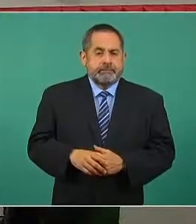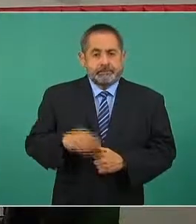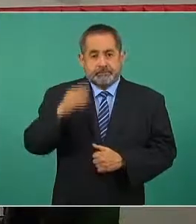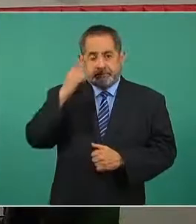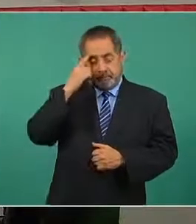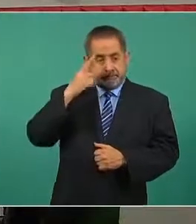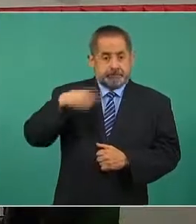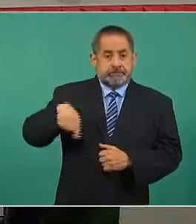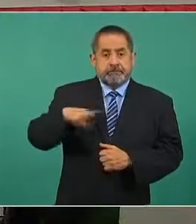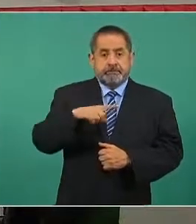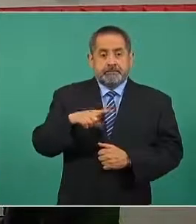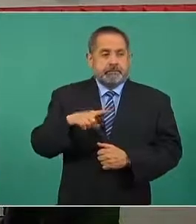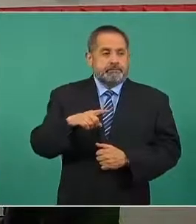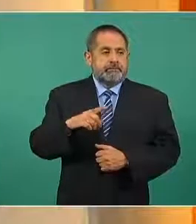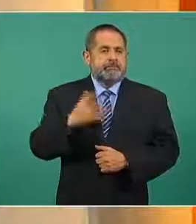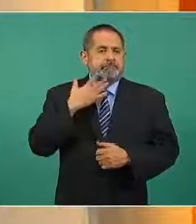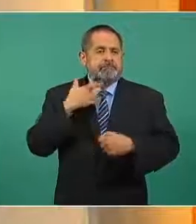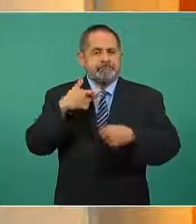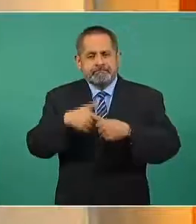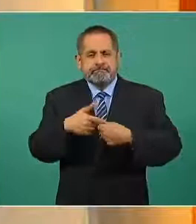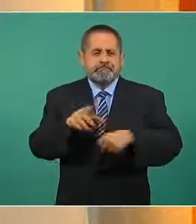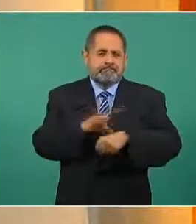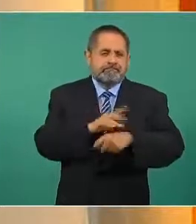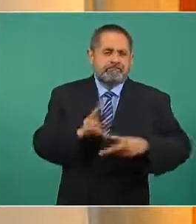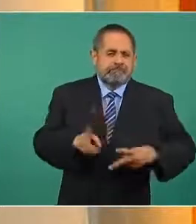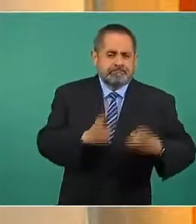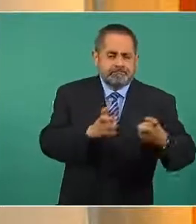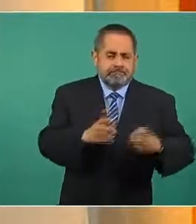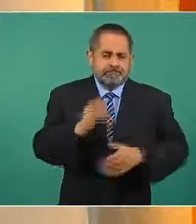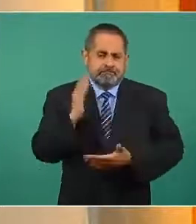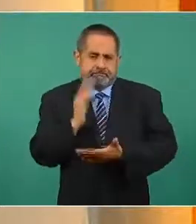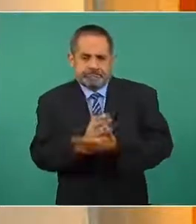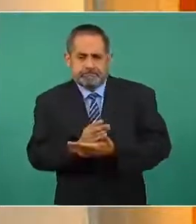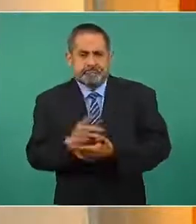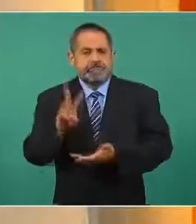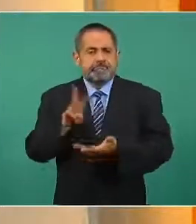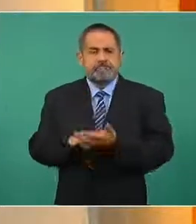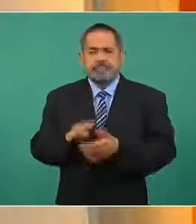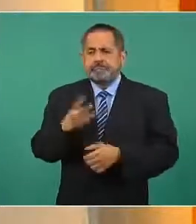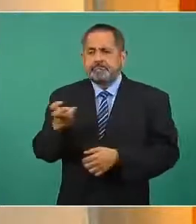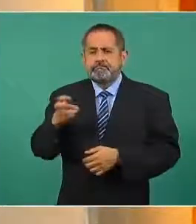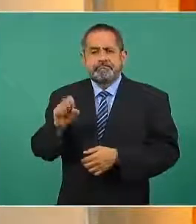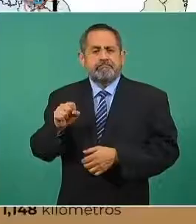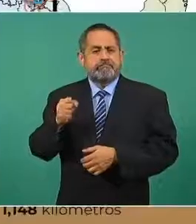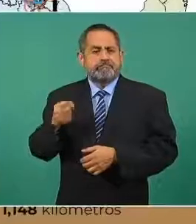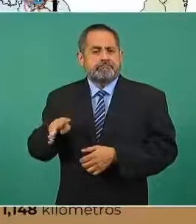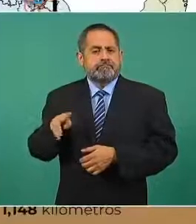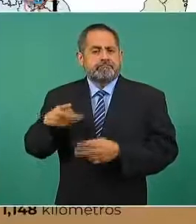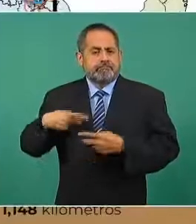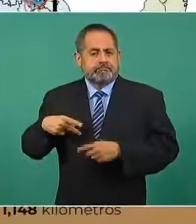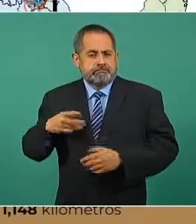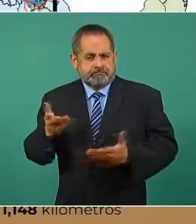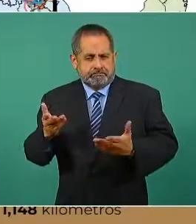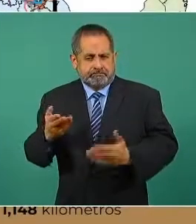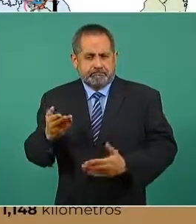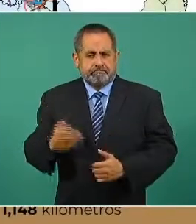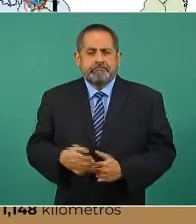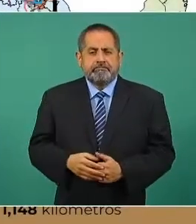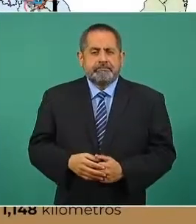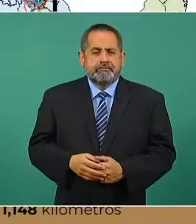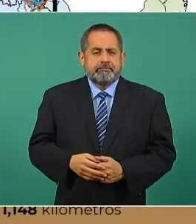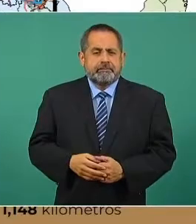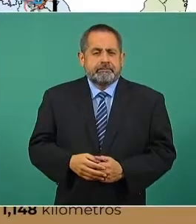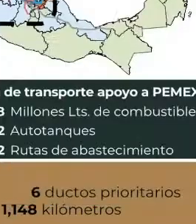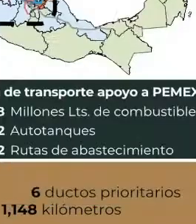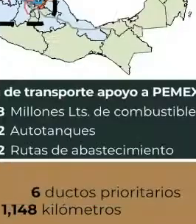ilícito de combustibles 3.369 hombres se continúa dando la seguridad en